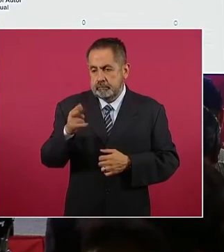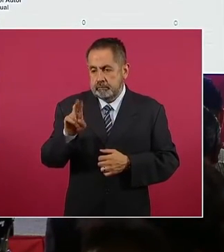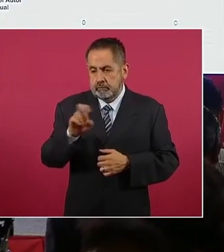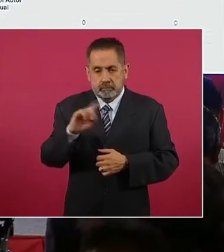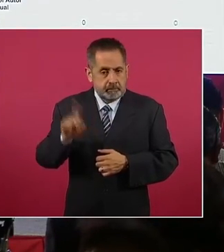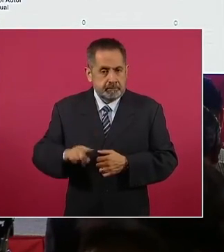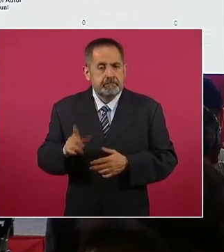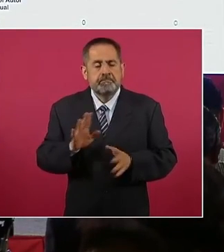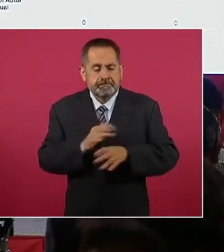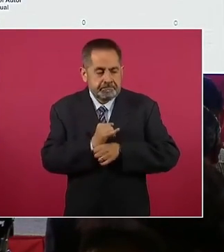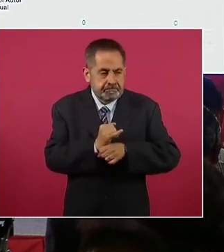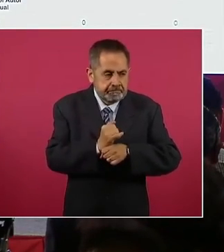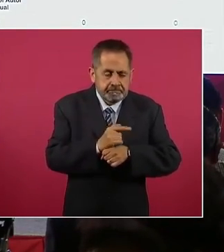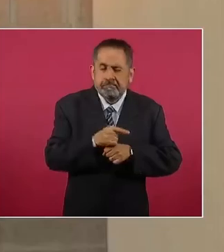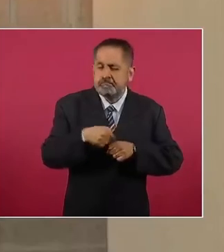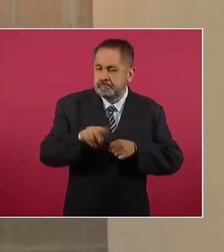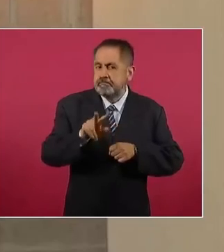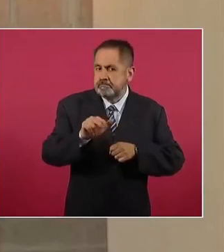investigación.